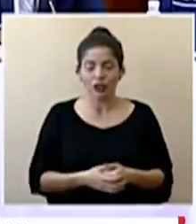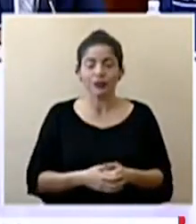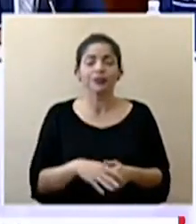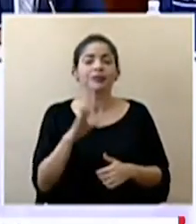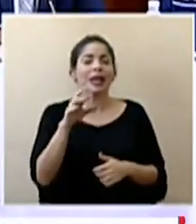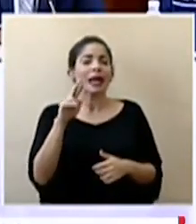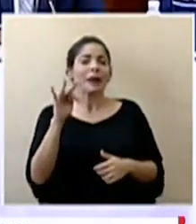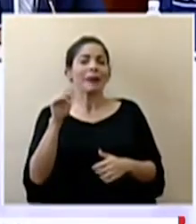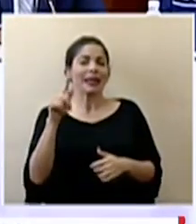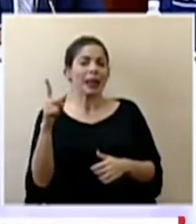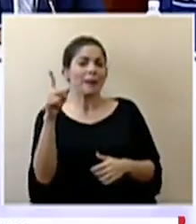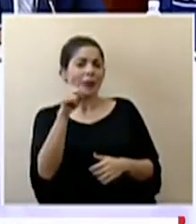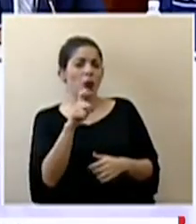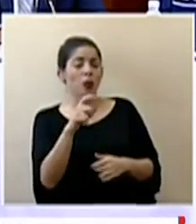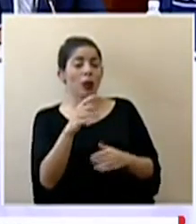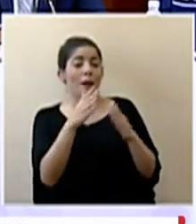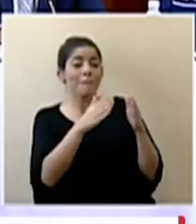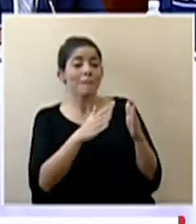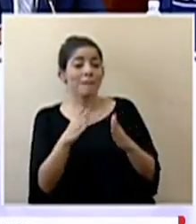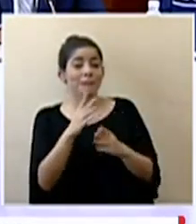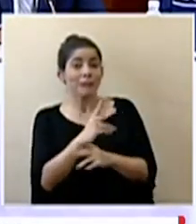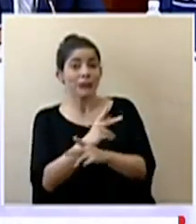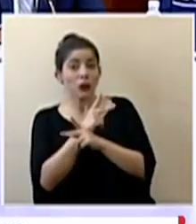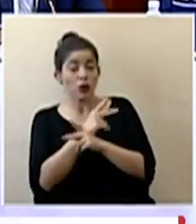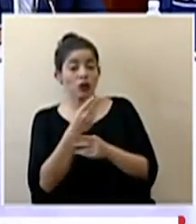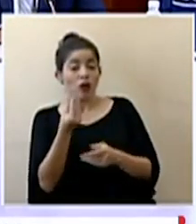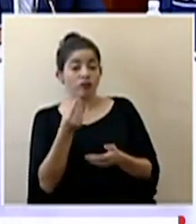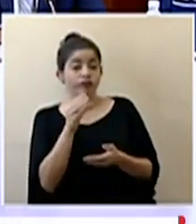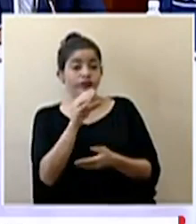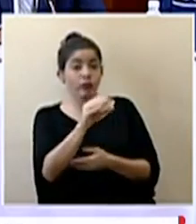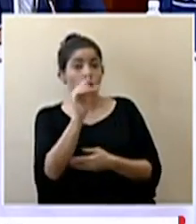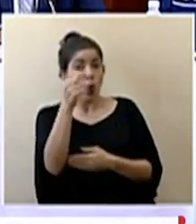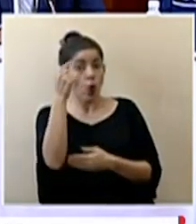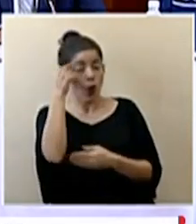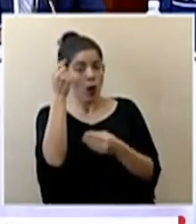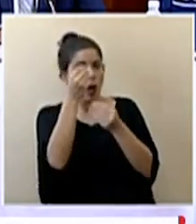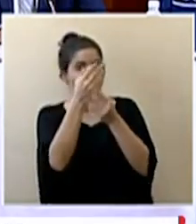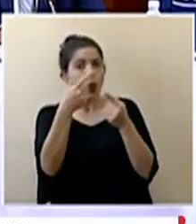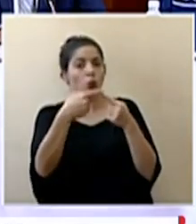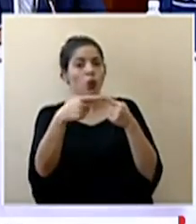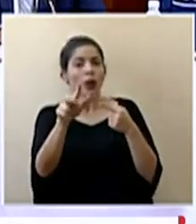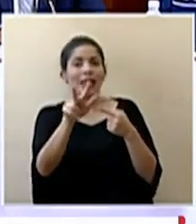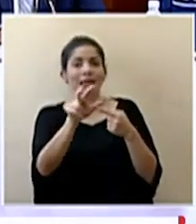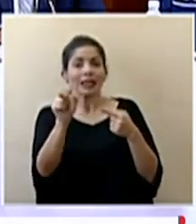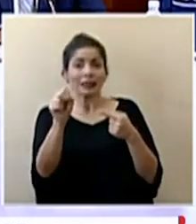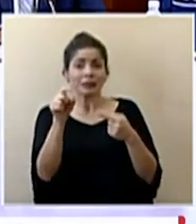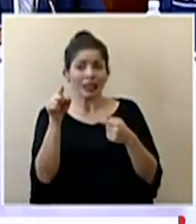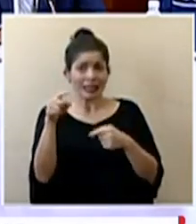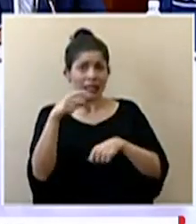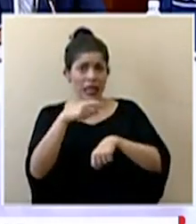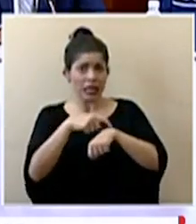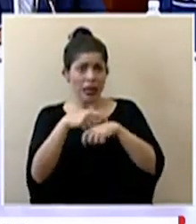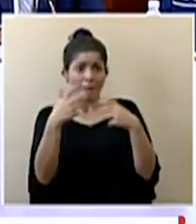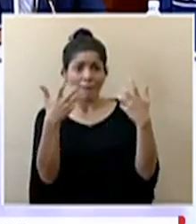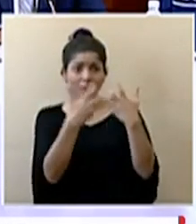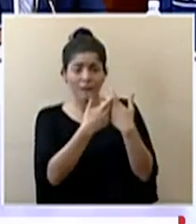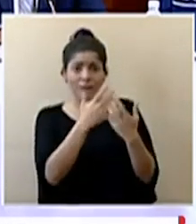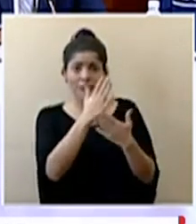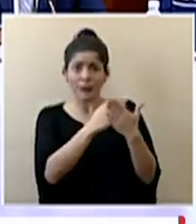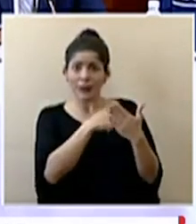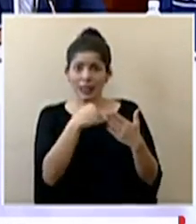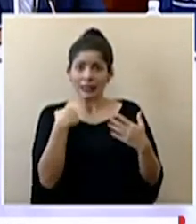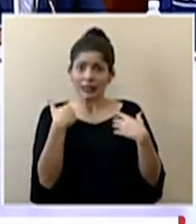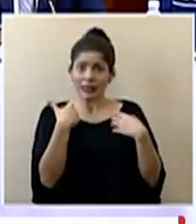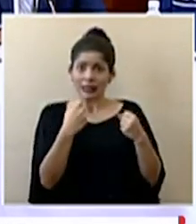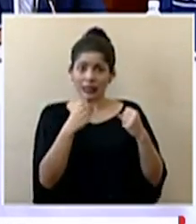Repretel también nos consulta el plan proteger y los subsidios del gobierno fueron anunciados por tres meses coincide ese plazo con las proyecciones del ministerio de